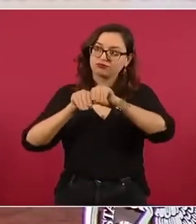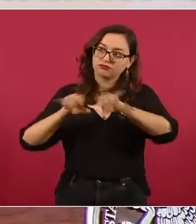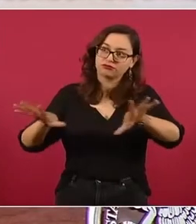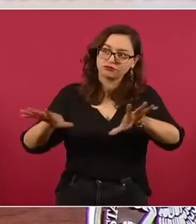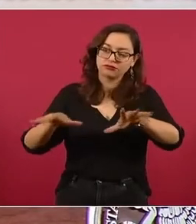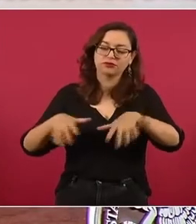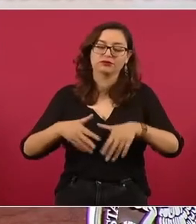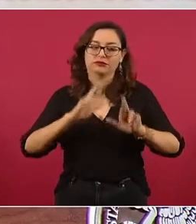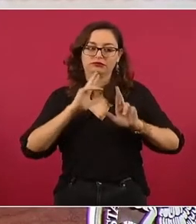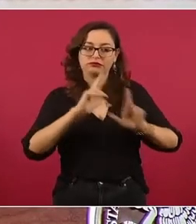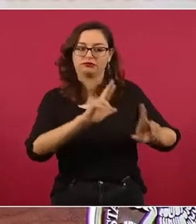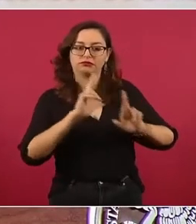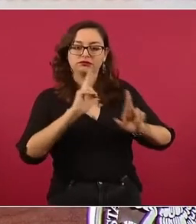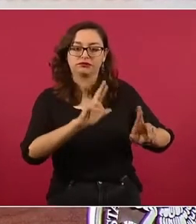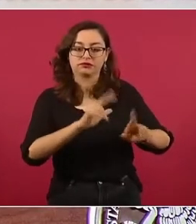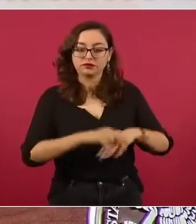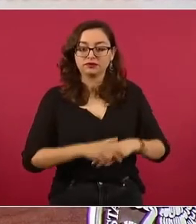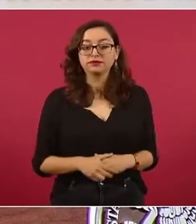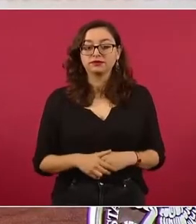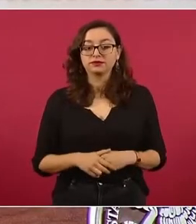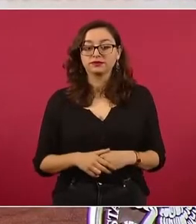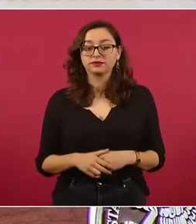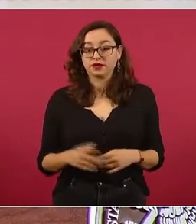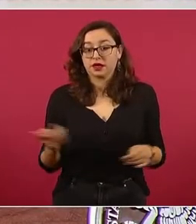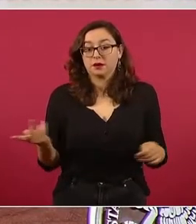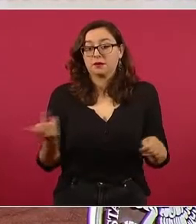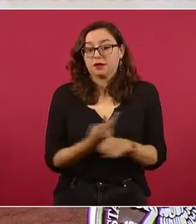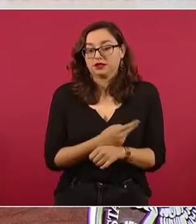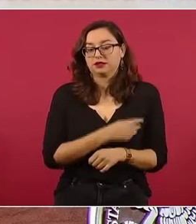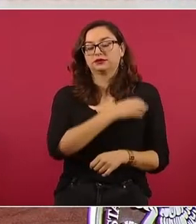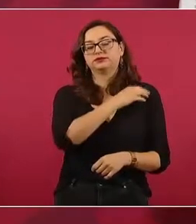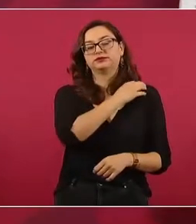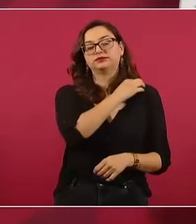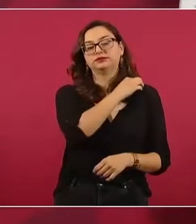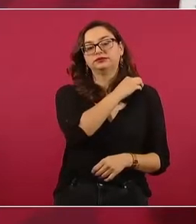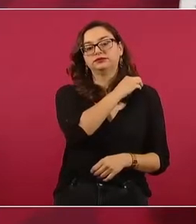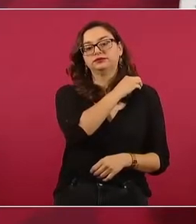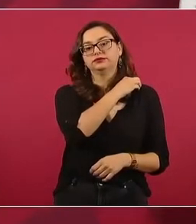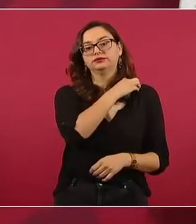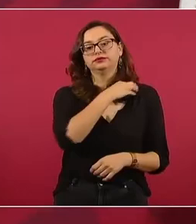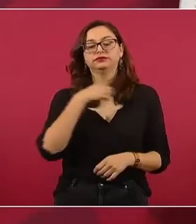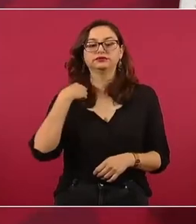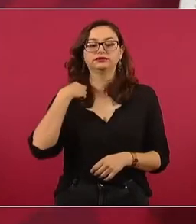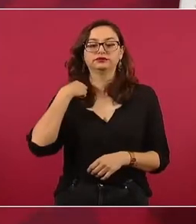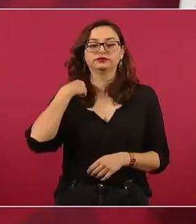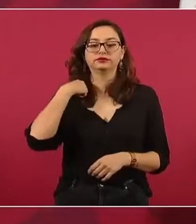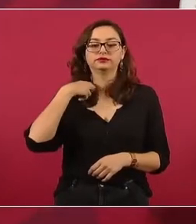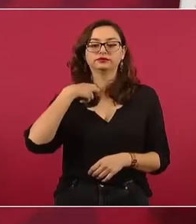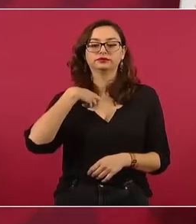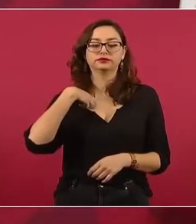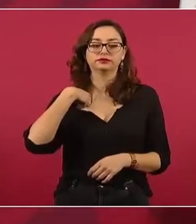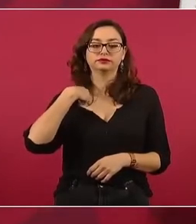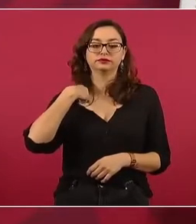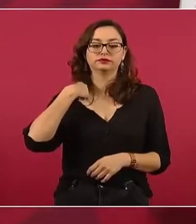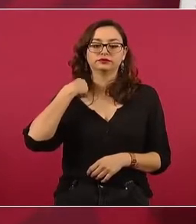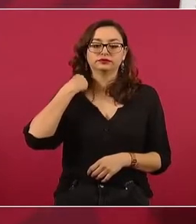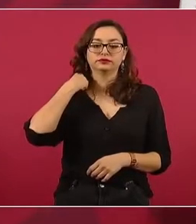Entonces, en el 2012 no era fácil.